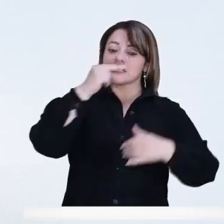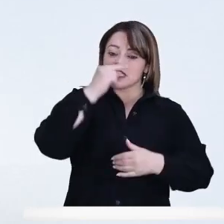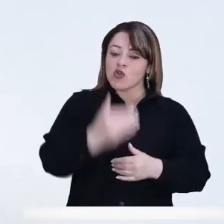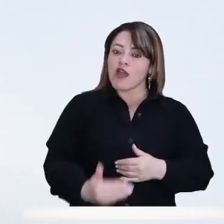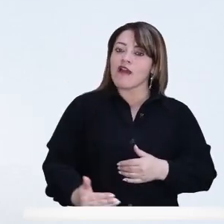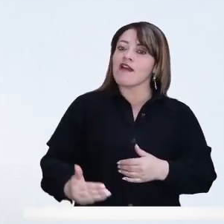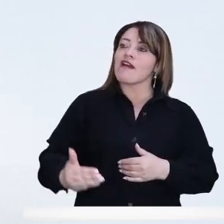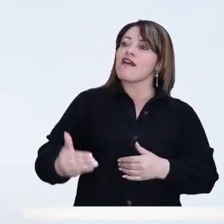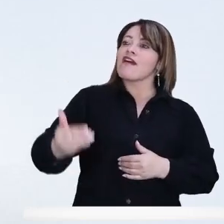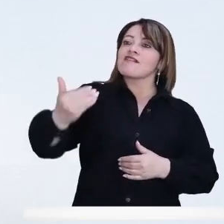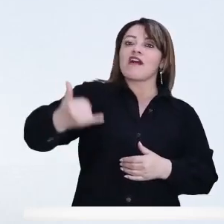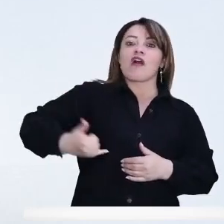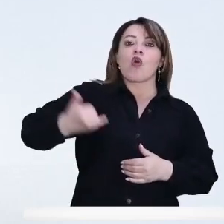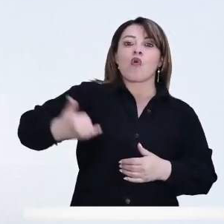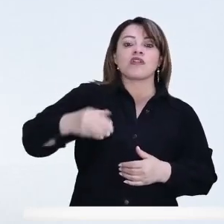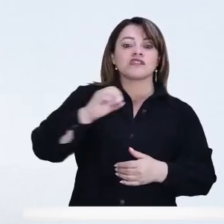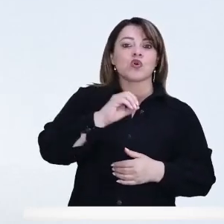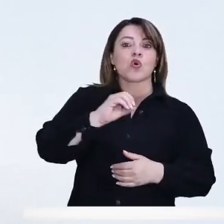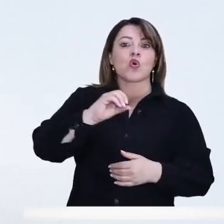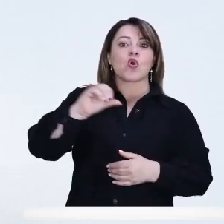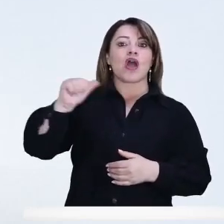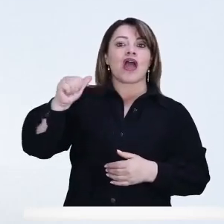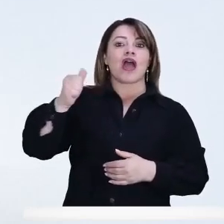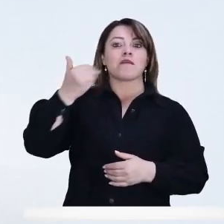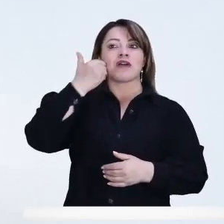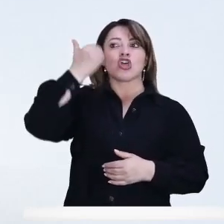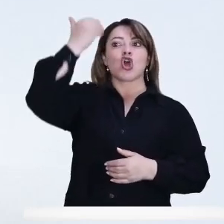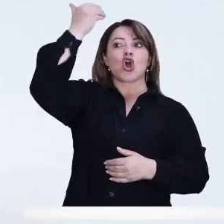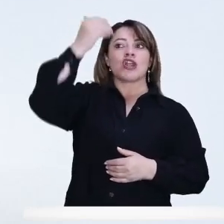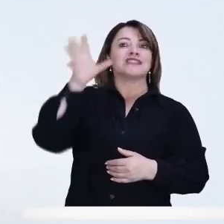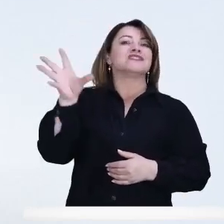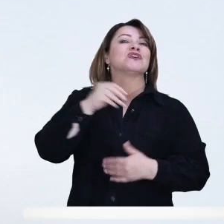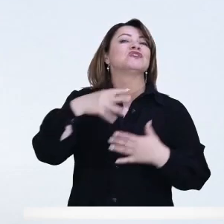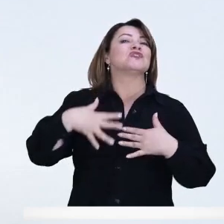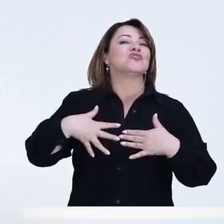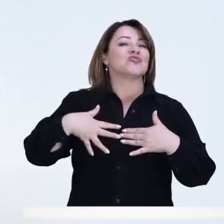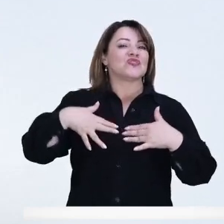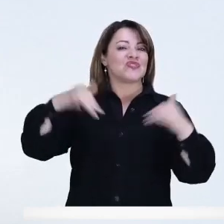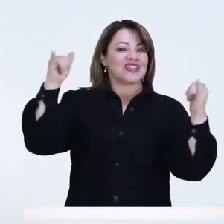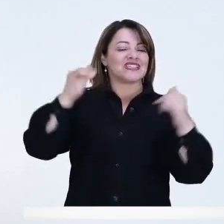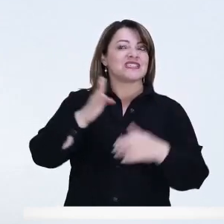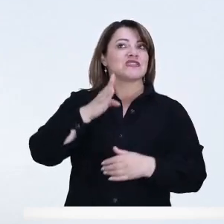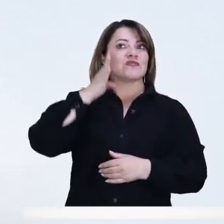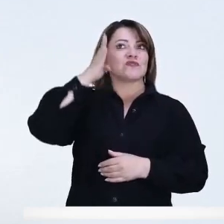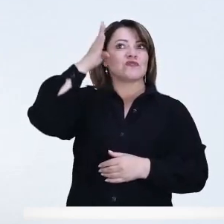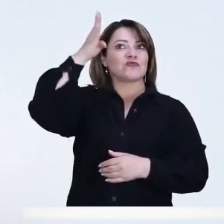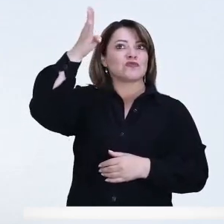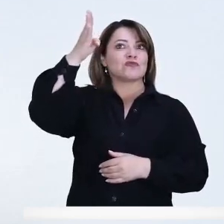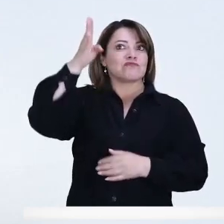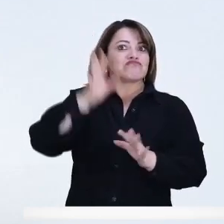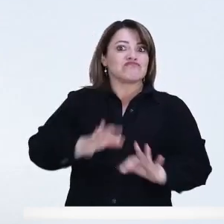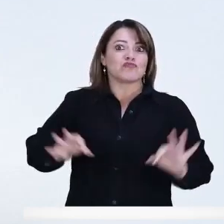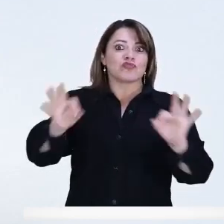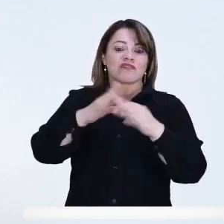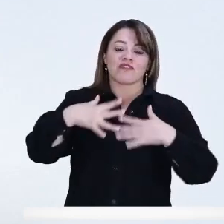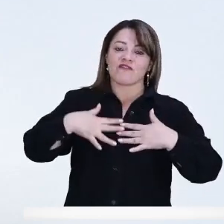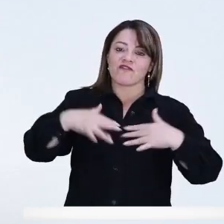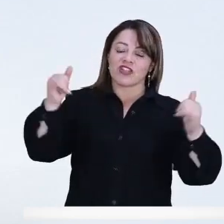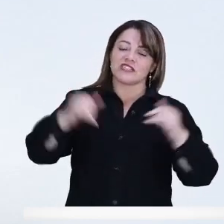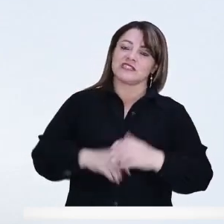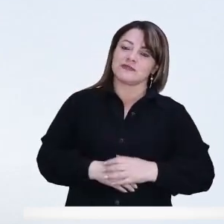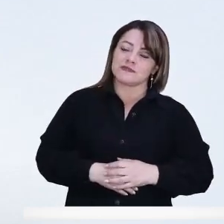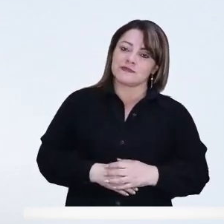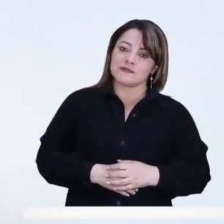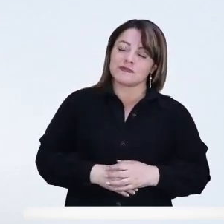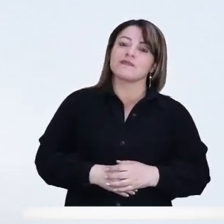y los mayores de la ciudad, hombres y mujeres, también lo seamos o lo sean en un futuro inmediato.